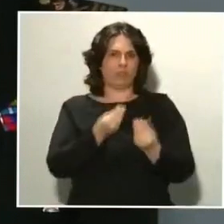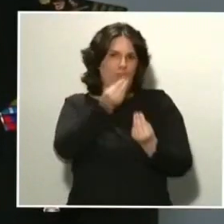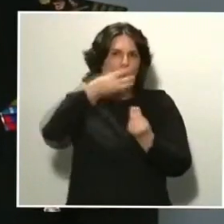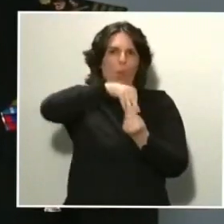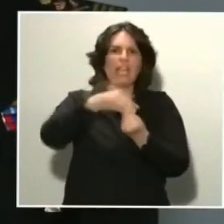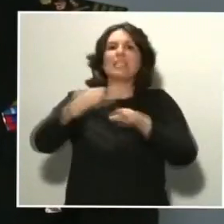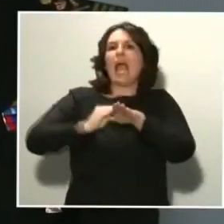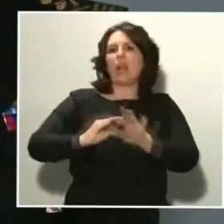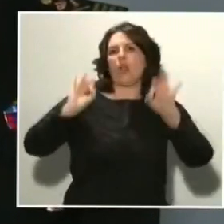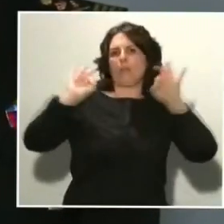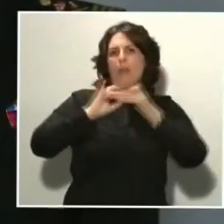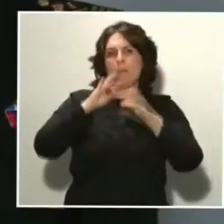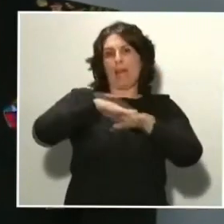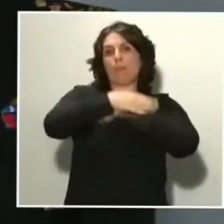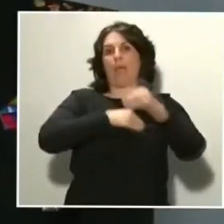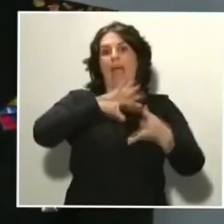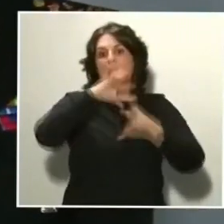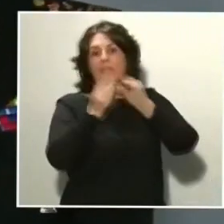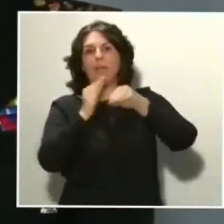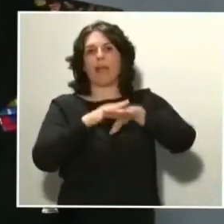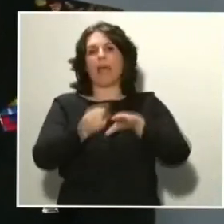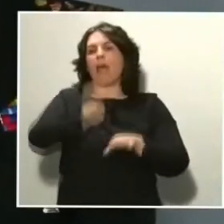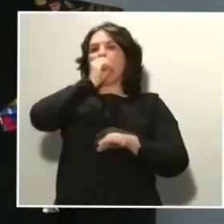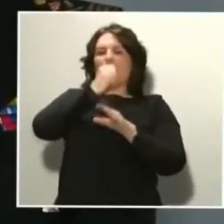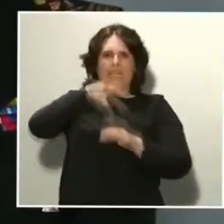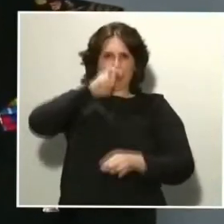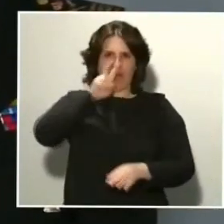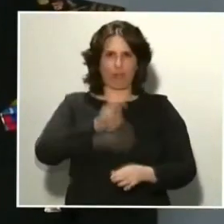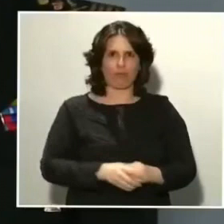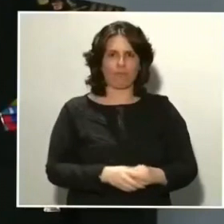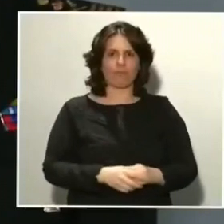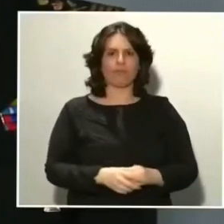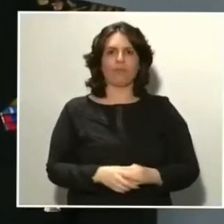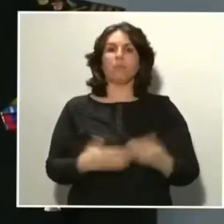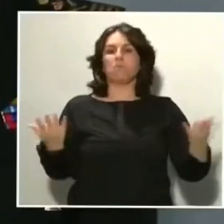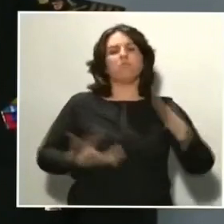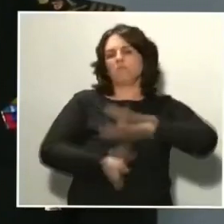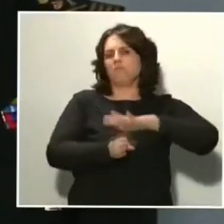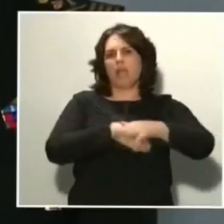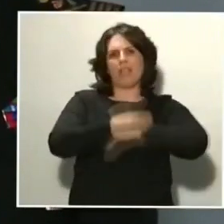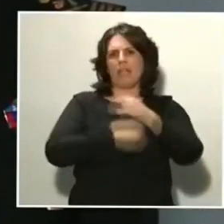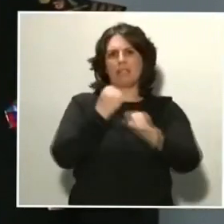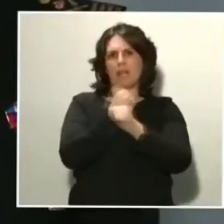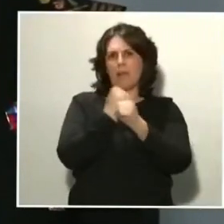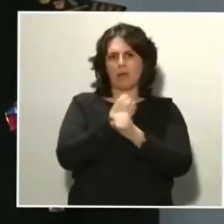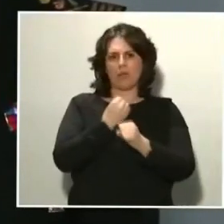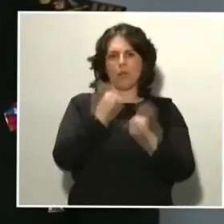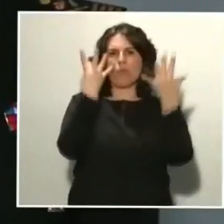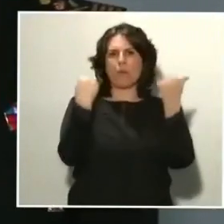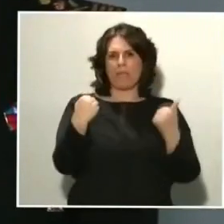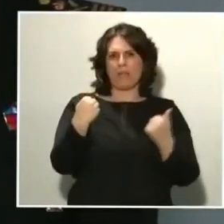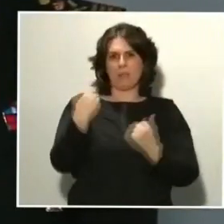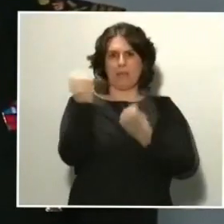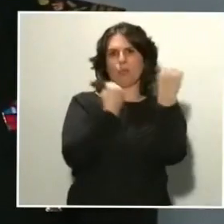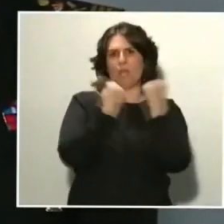Dentro de la cercanía al ciudadano, pues, seguimos desarrollando la labor con algo más de 9.000 patrullas durante el día de ayer que ha